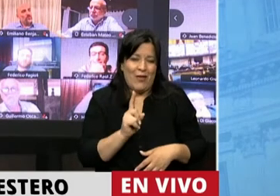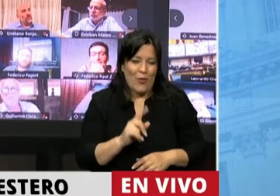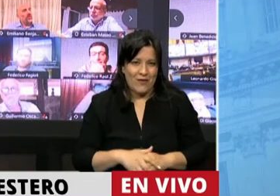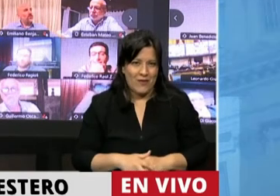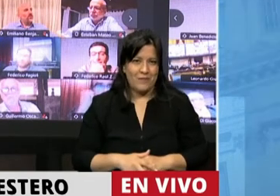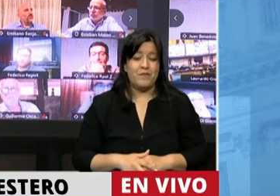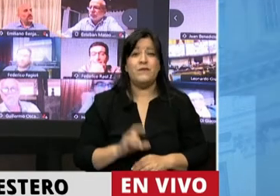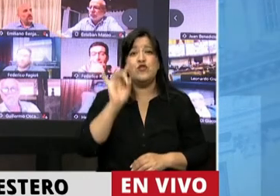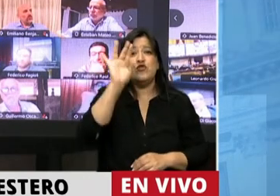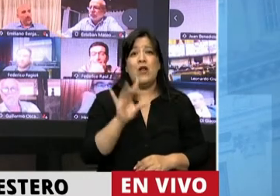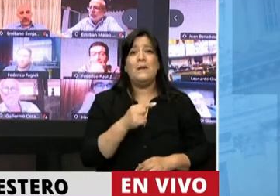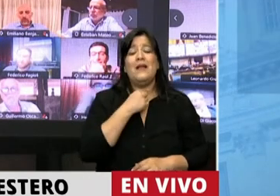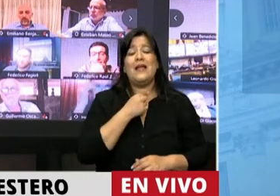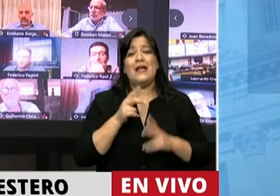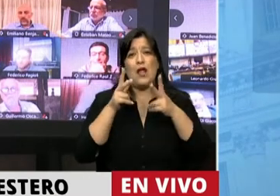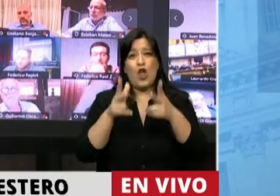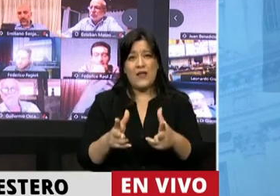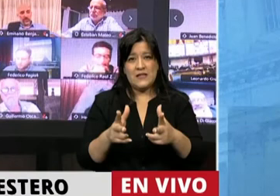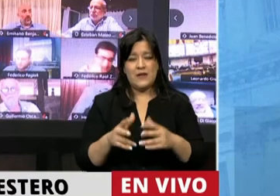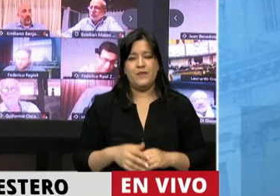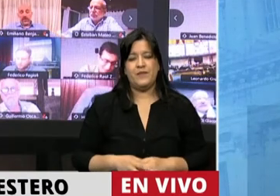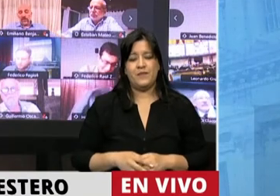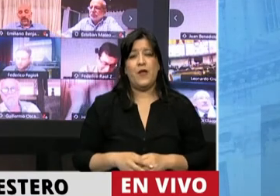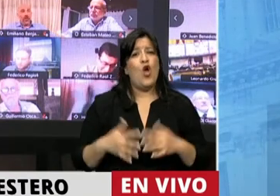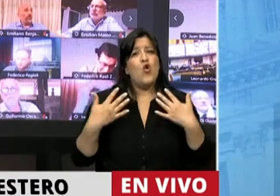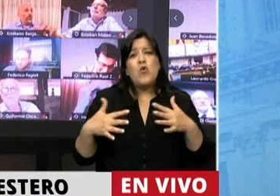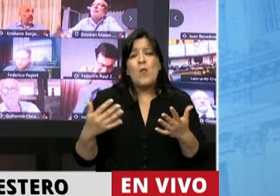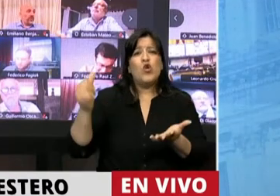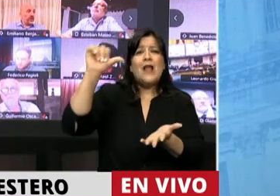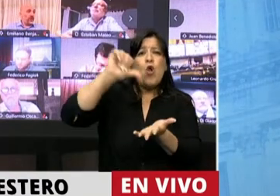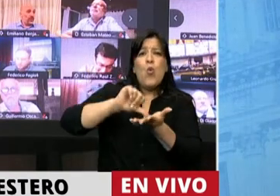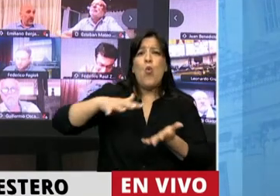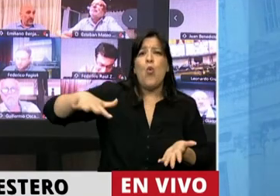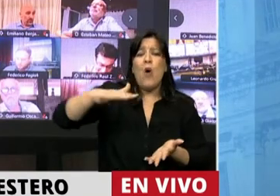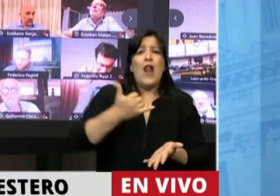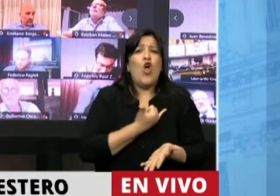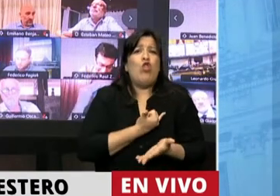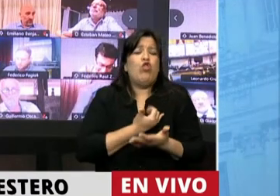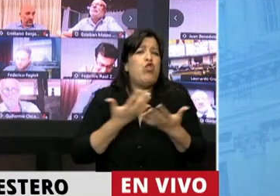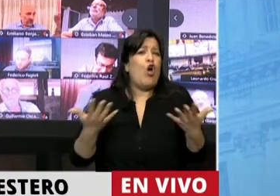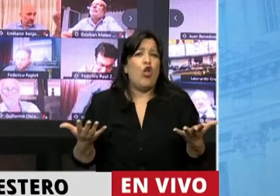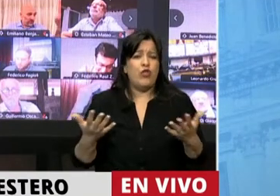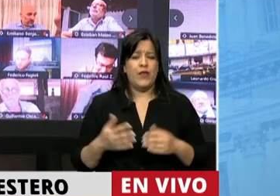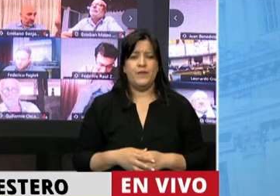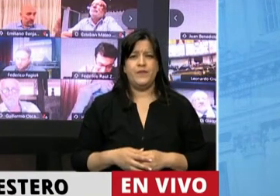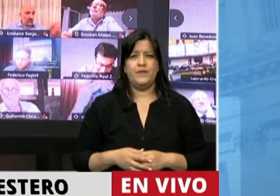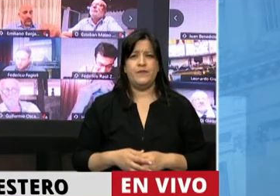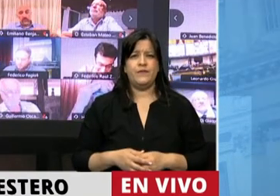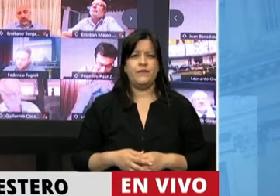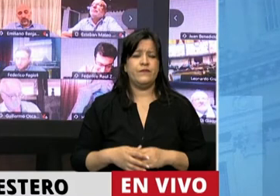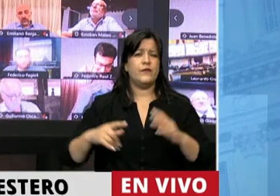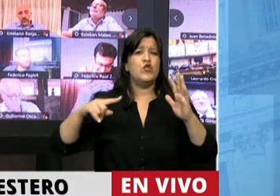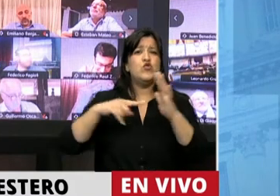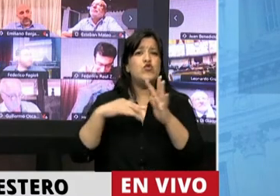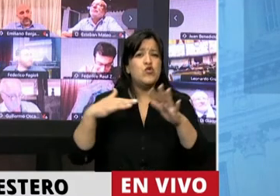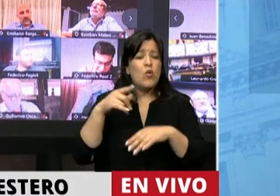Solamente le quiero decir esto. No importa el lugar a donde sea la capital